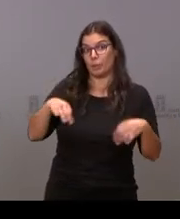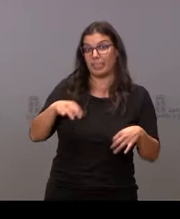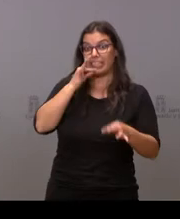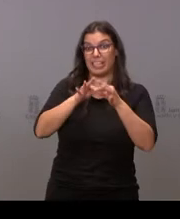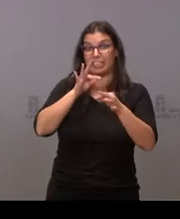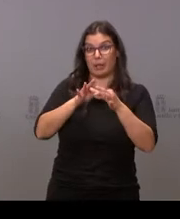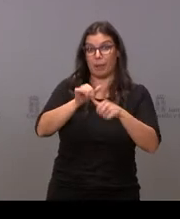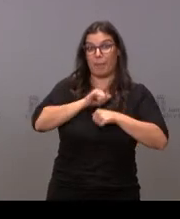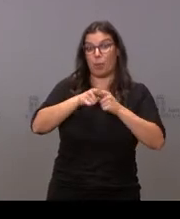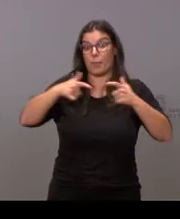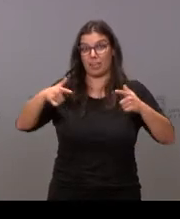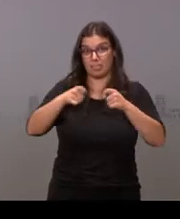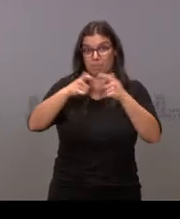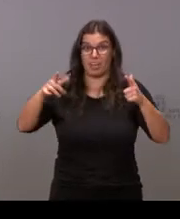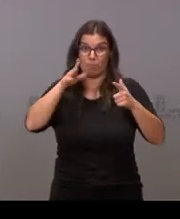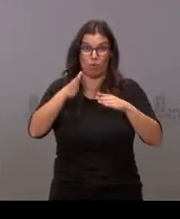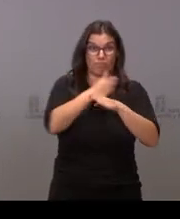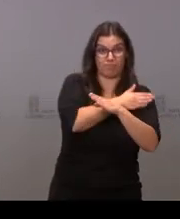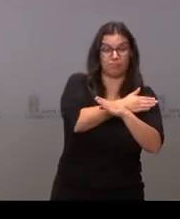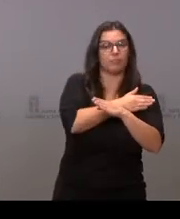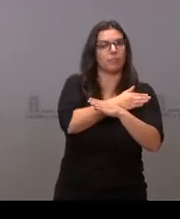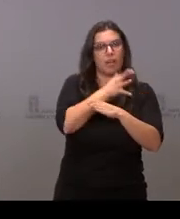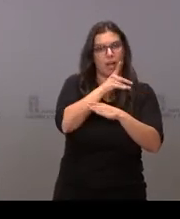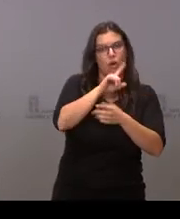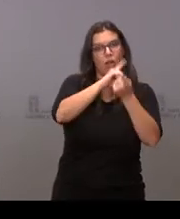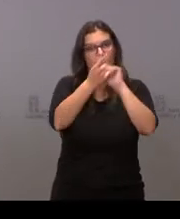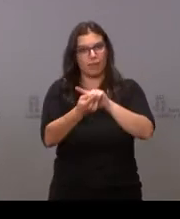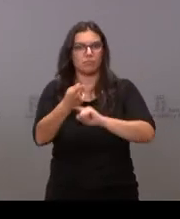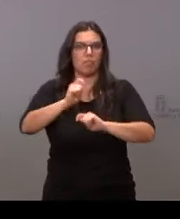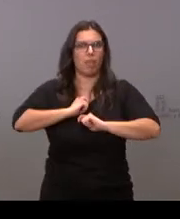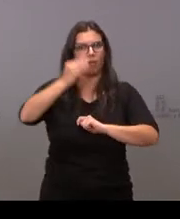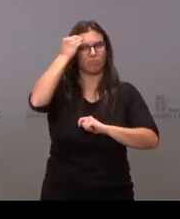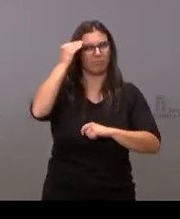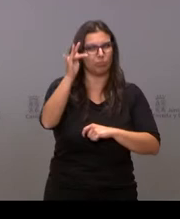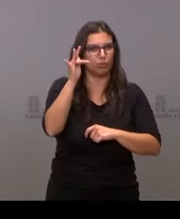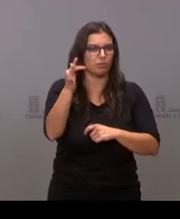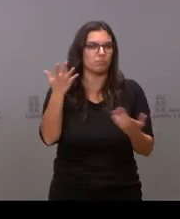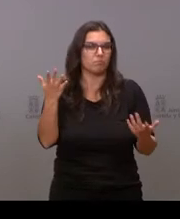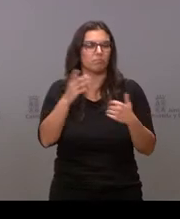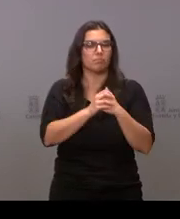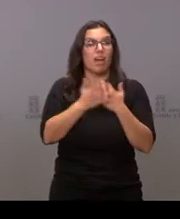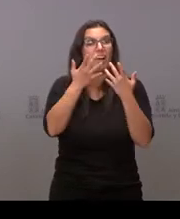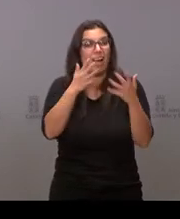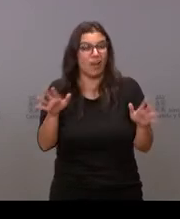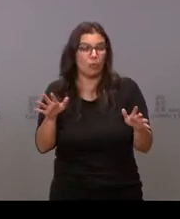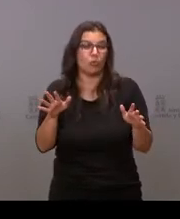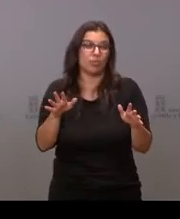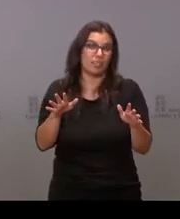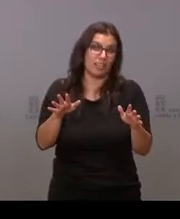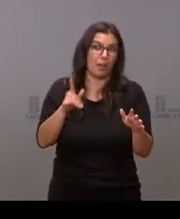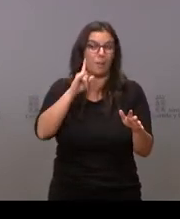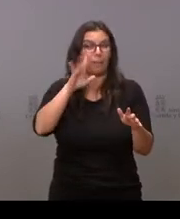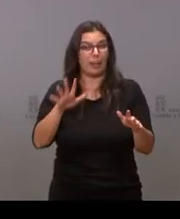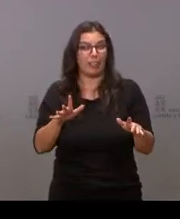relativamente optimistas, a pesar de las nubes que hacen